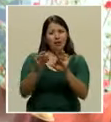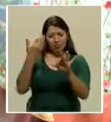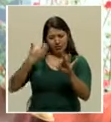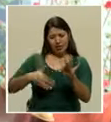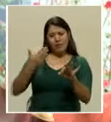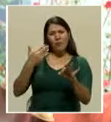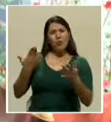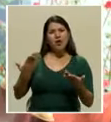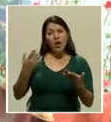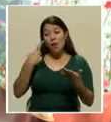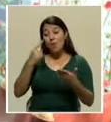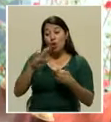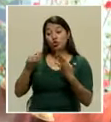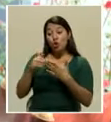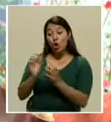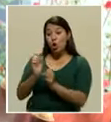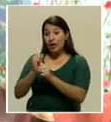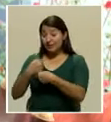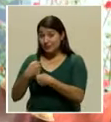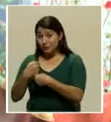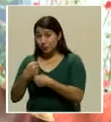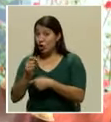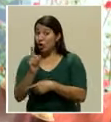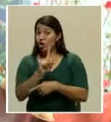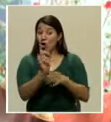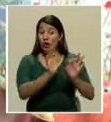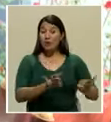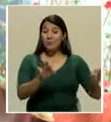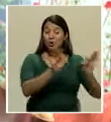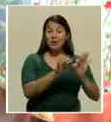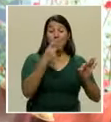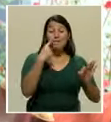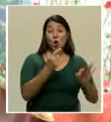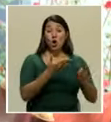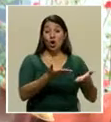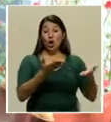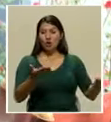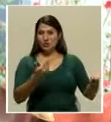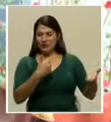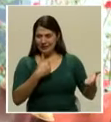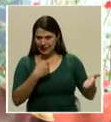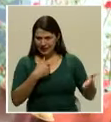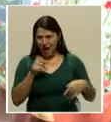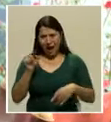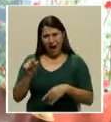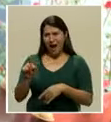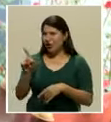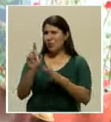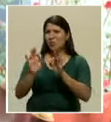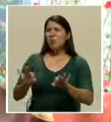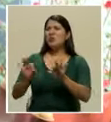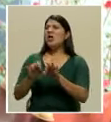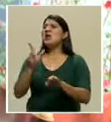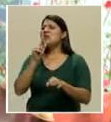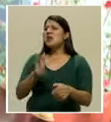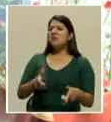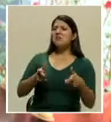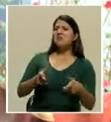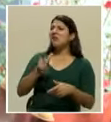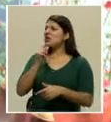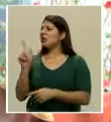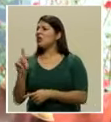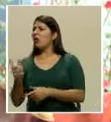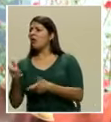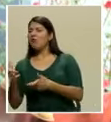por nuestros actos, por lo que somos y no por lo que tenemos. No era importante en el Conservatorio de Castella quién tenía dinero, quién no tenía dinero, sino